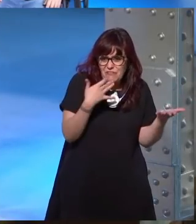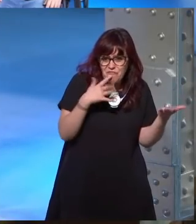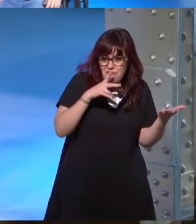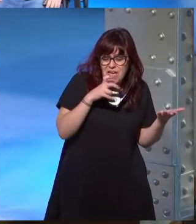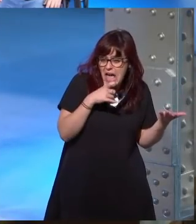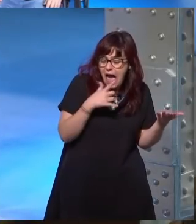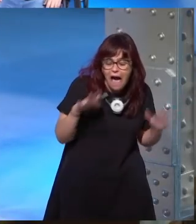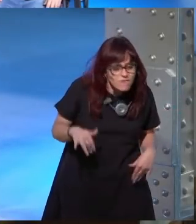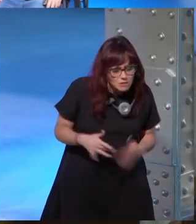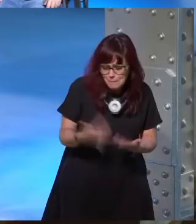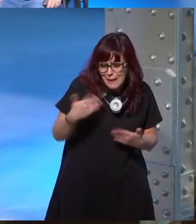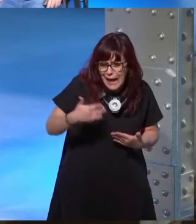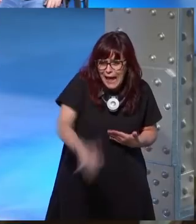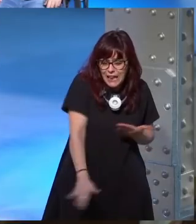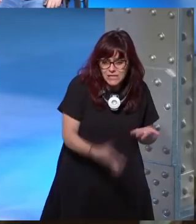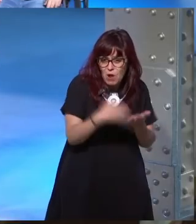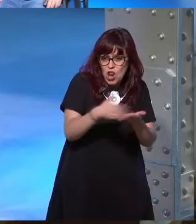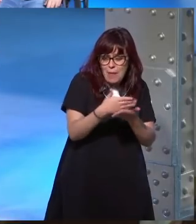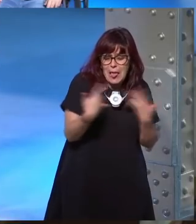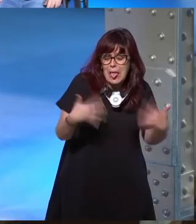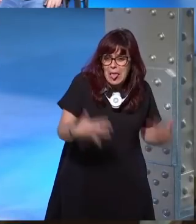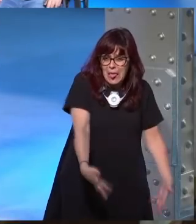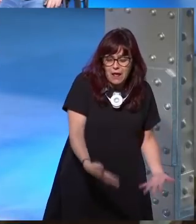esta de verdad muy malas novelas